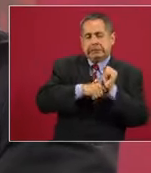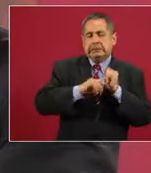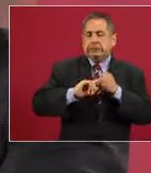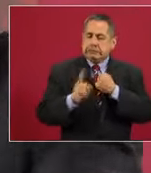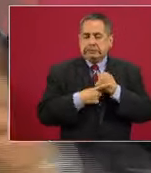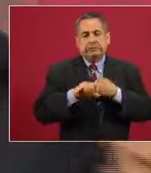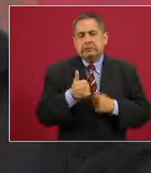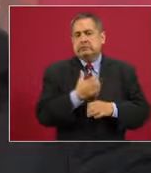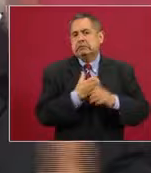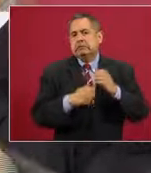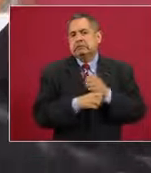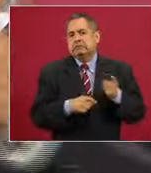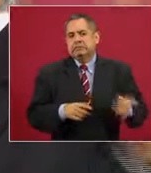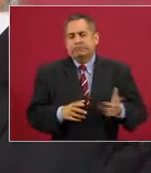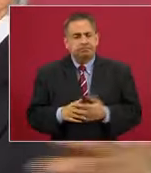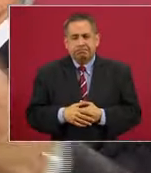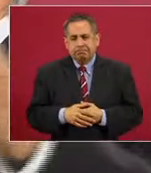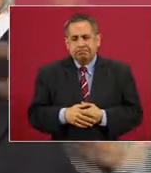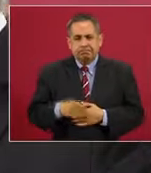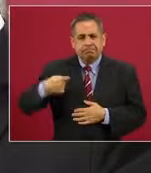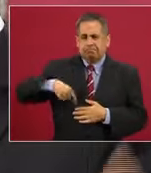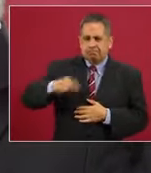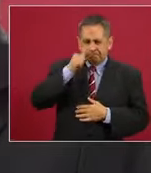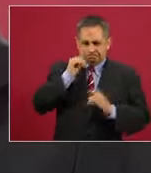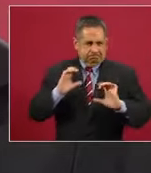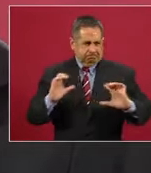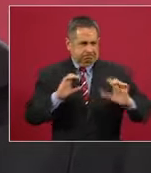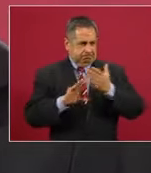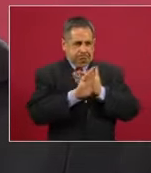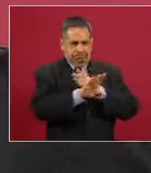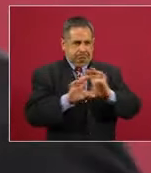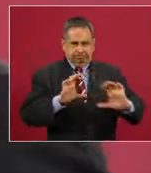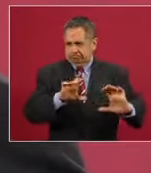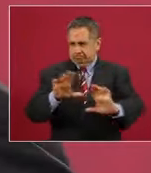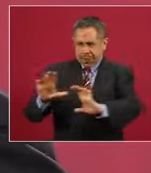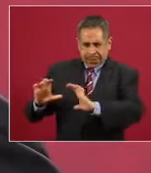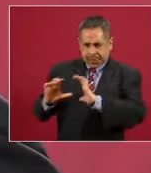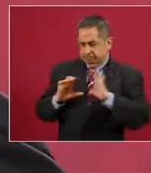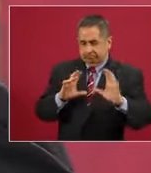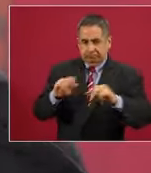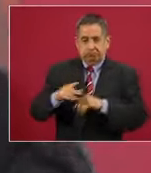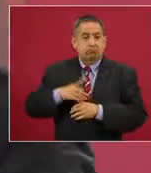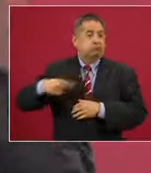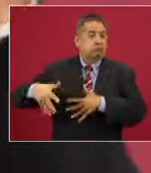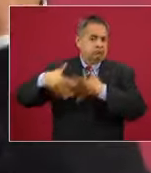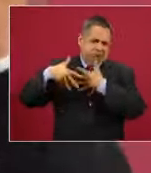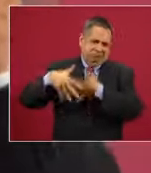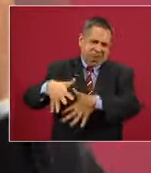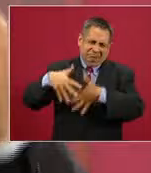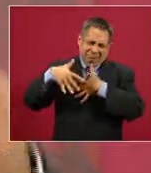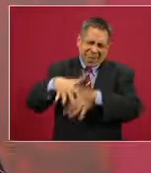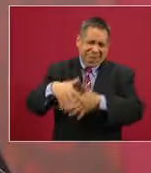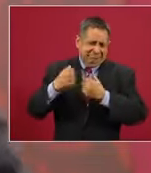Nosotros siempre nos hemos cuidado de eso, hemos hecho manifestaciones